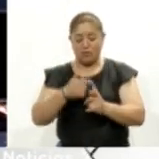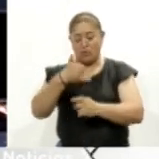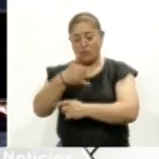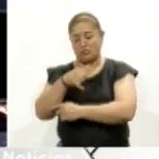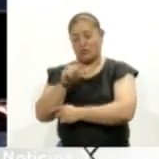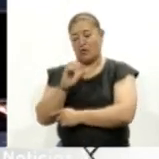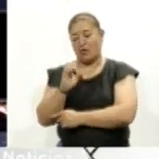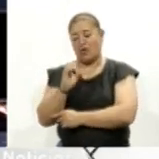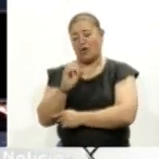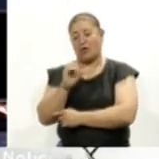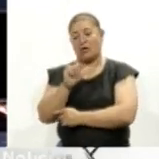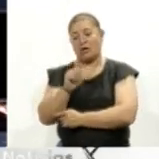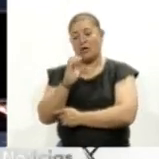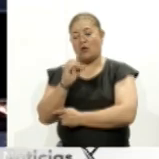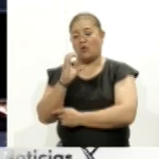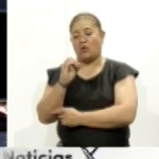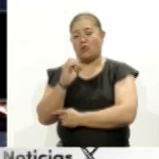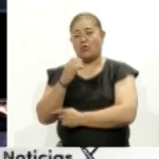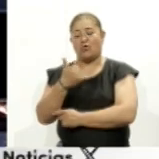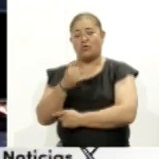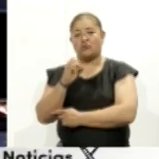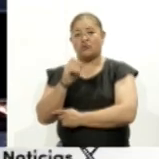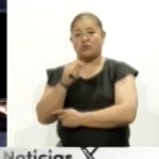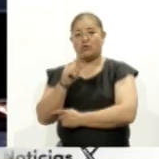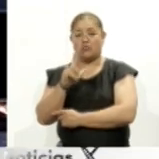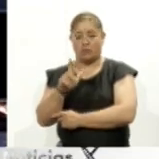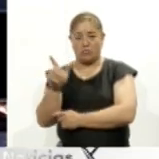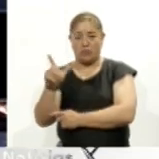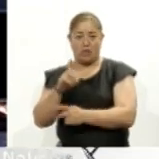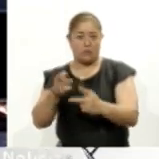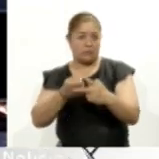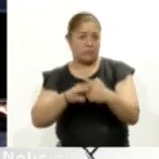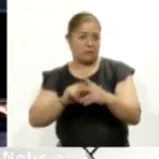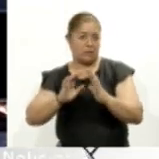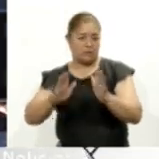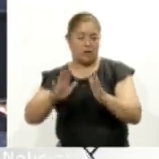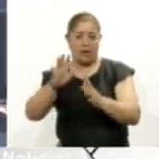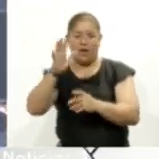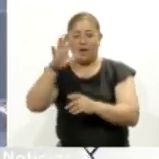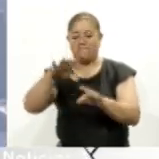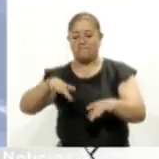inició sus talleres de juego de pelota en el Palacio de la Cultura